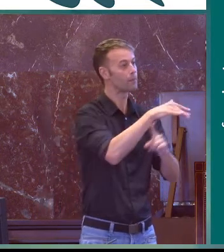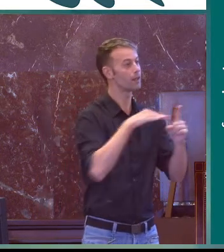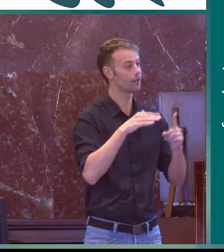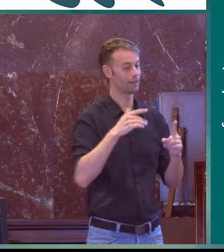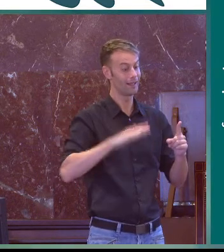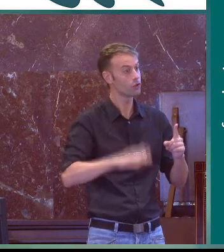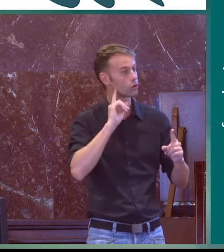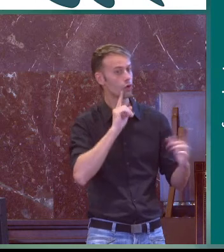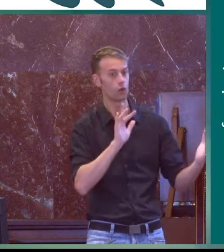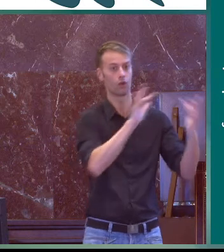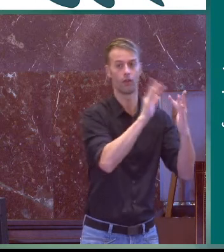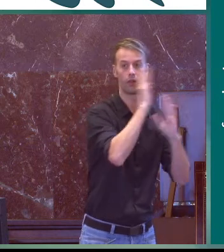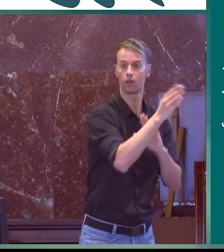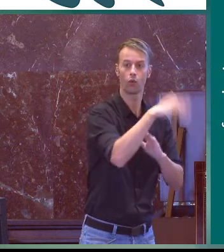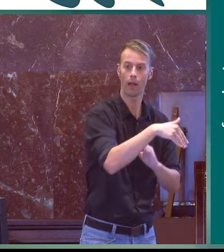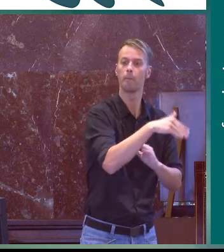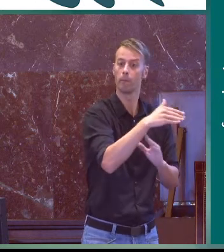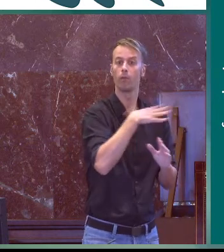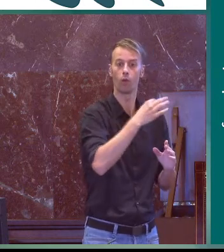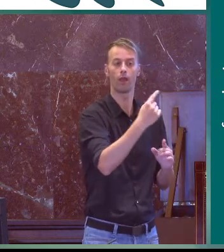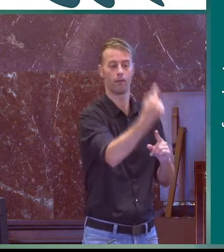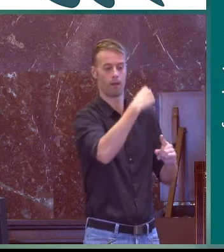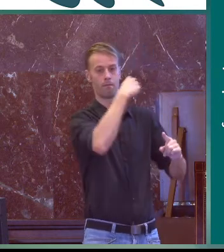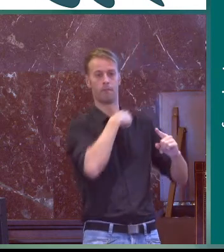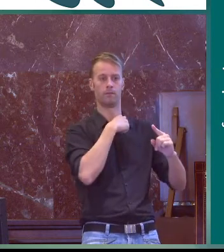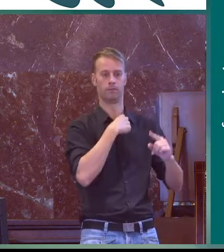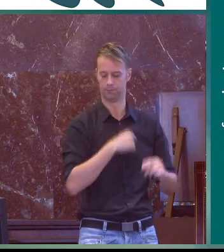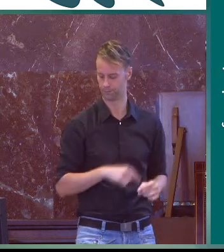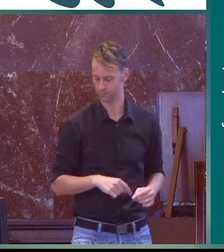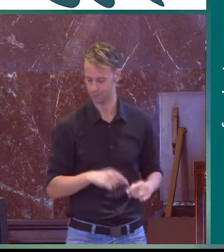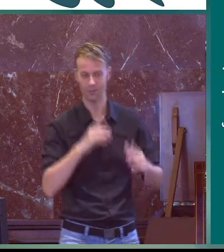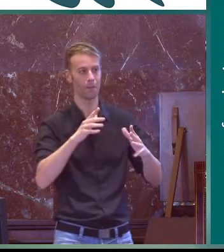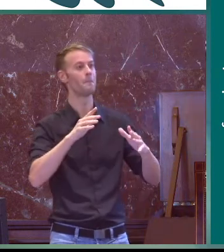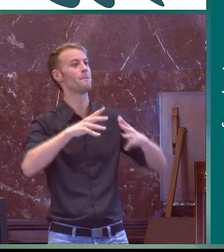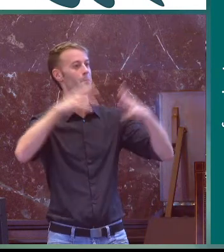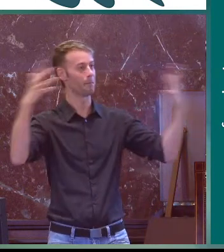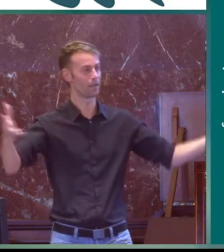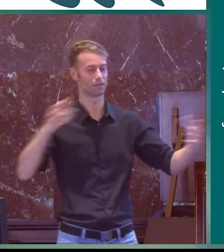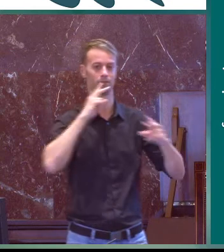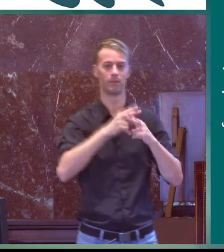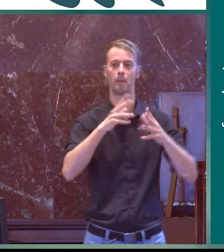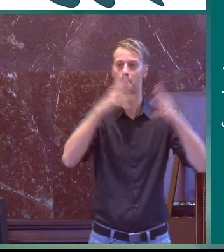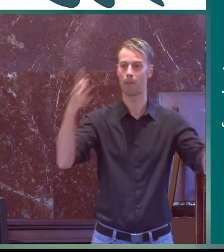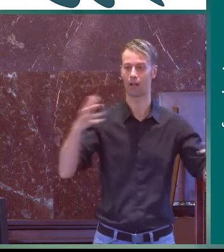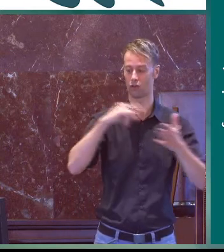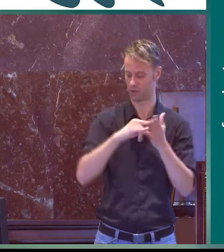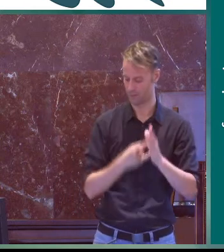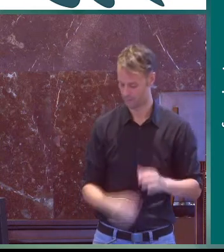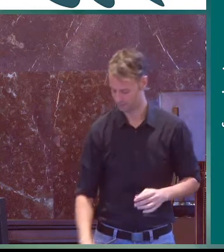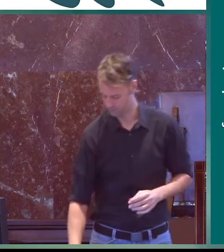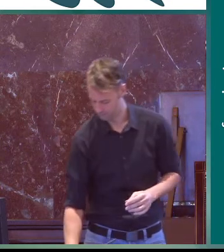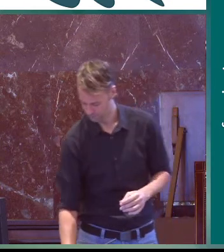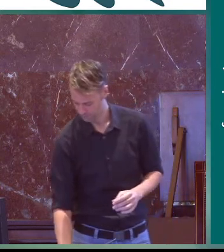el exosistema como digo es un ambiente con el que el niño no tiene contacto pero que de forma indirecta le va a afectar también